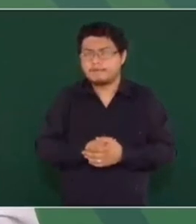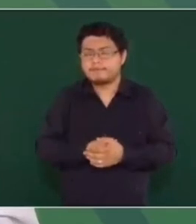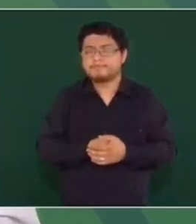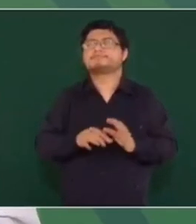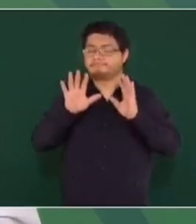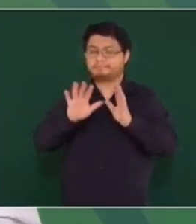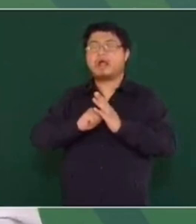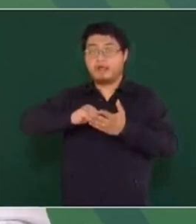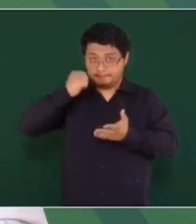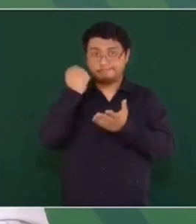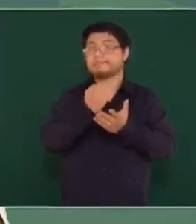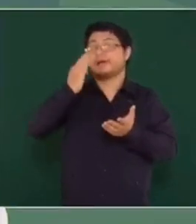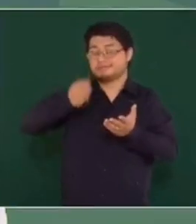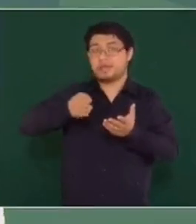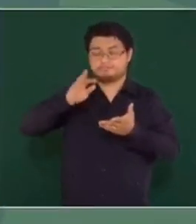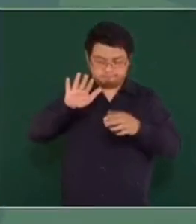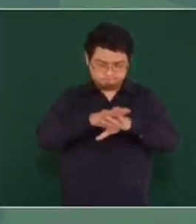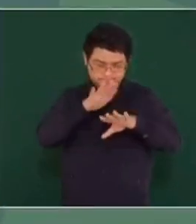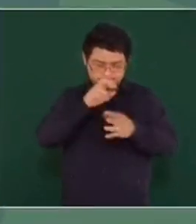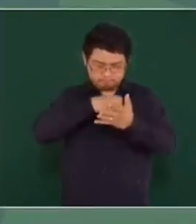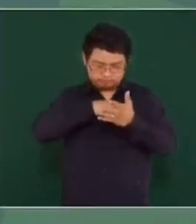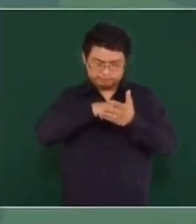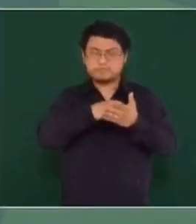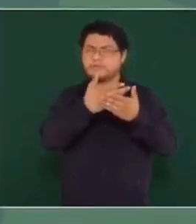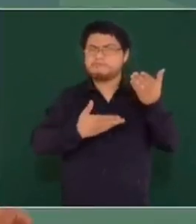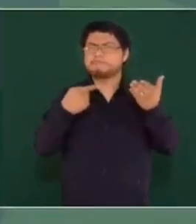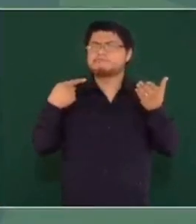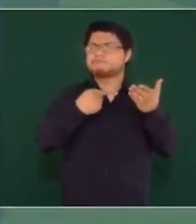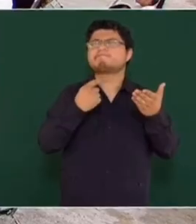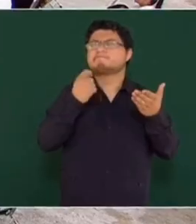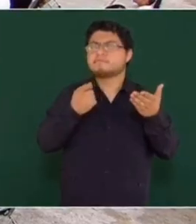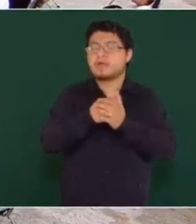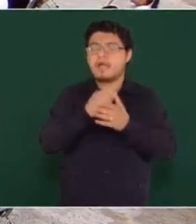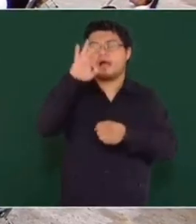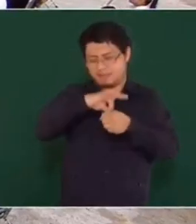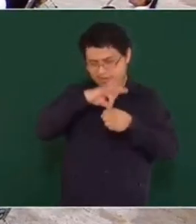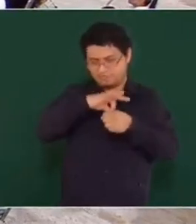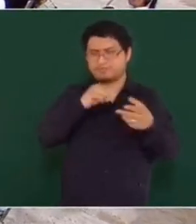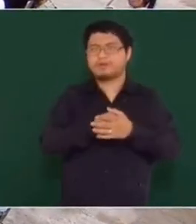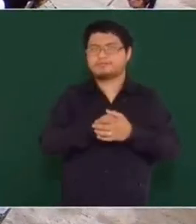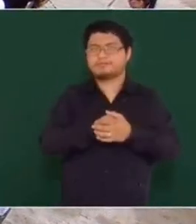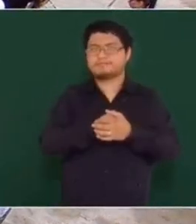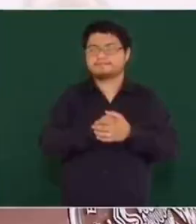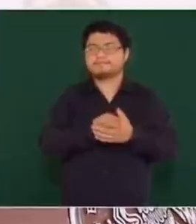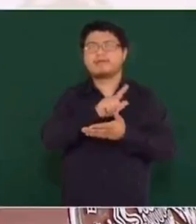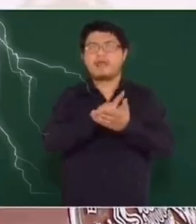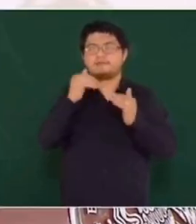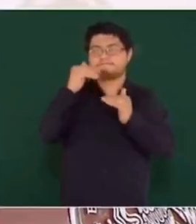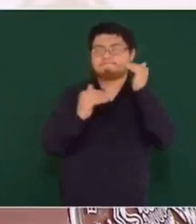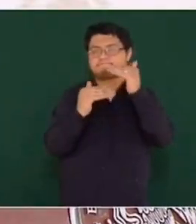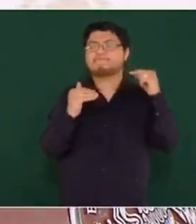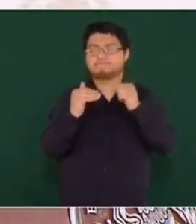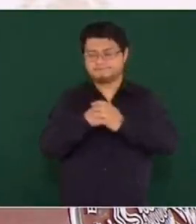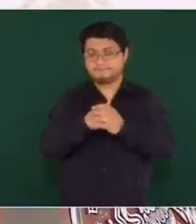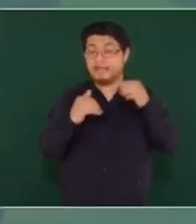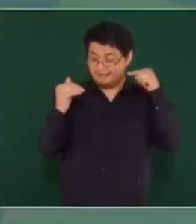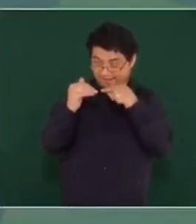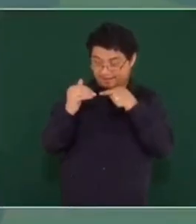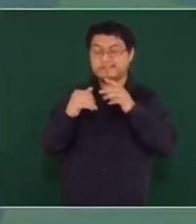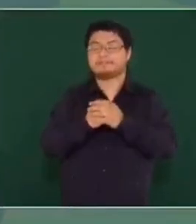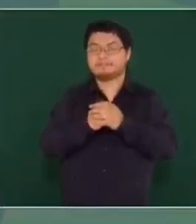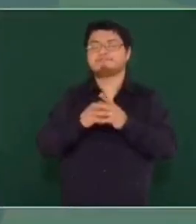que se apruebe la reforma electoral, la ley secundaria. Y ahí vamos